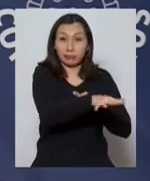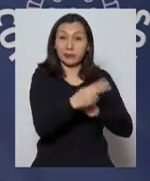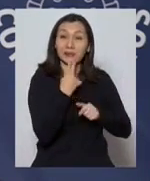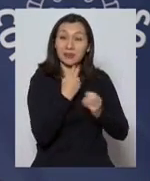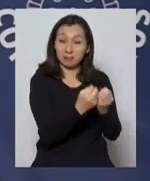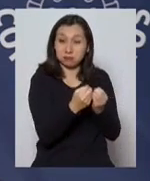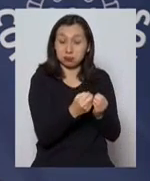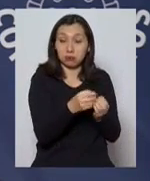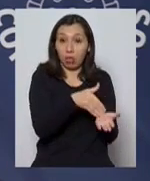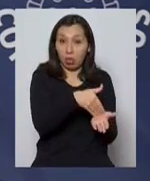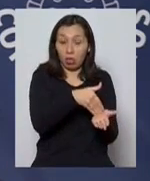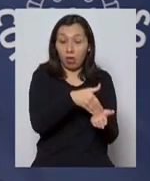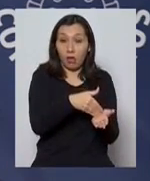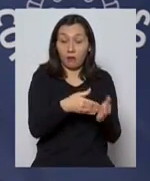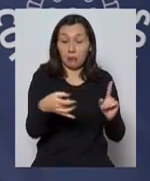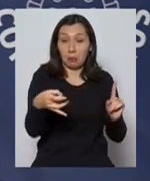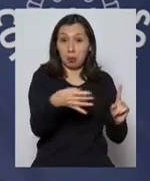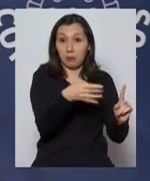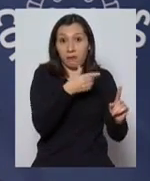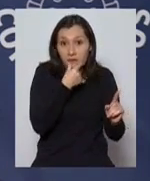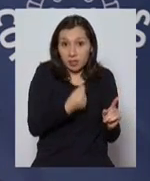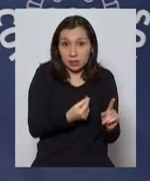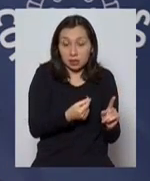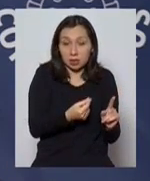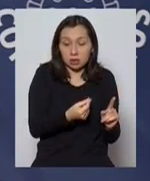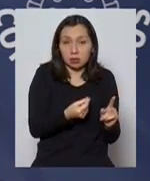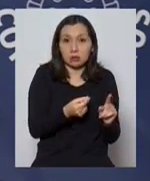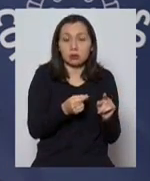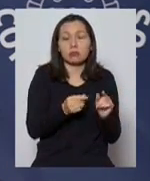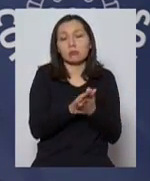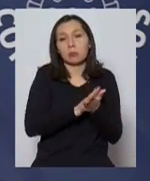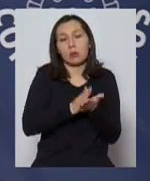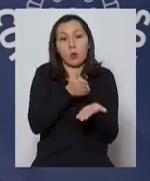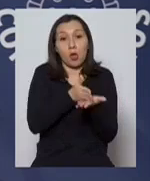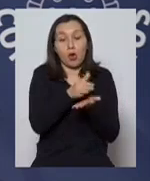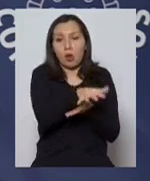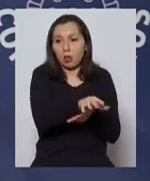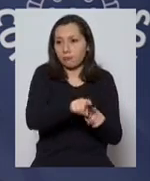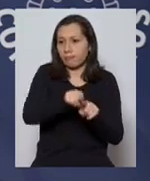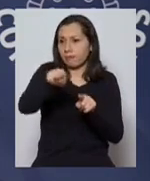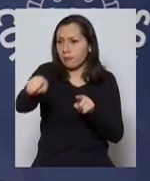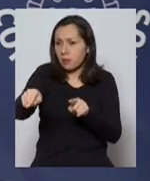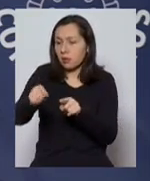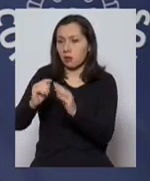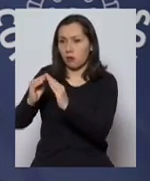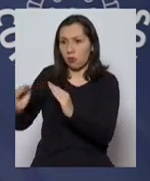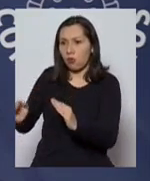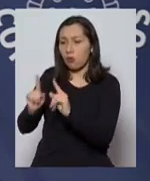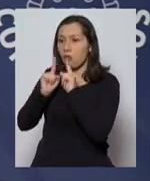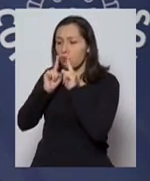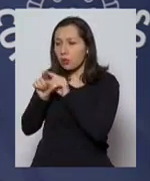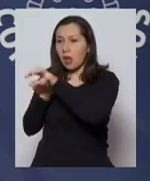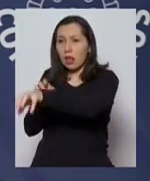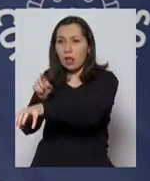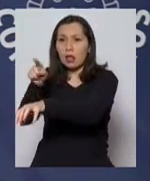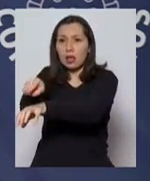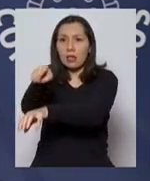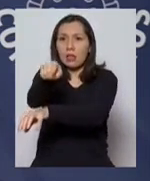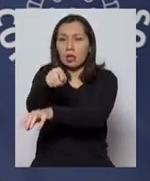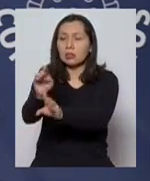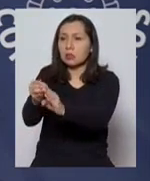esta situación de vulnerabilidad, entonces vamos a lugar y decimos, en esta escuela, en este recinto, en este hotel, en este